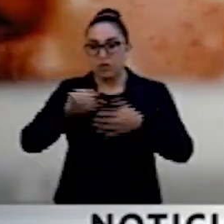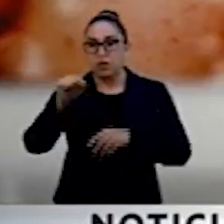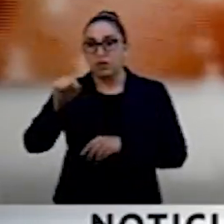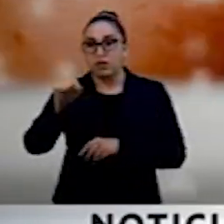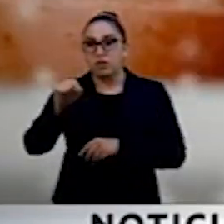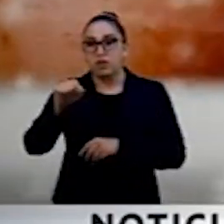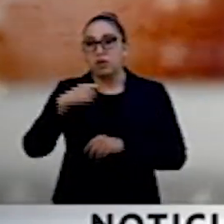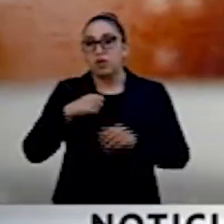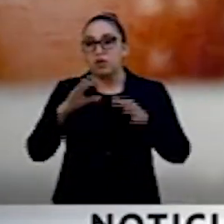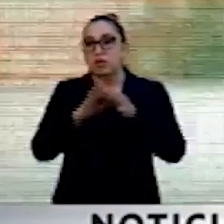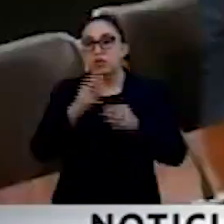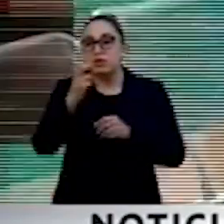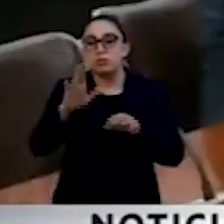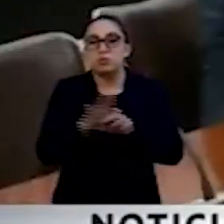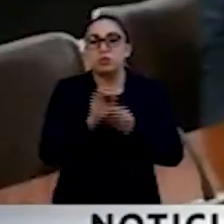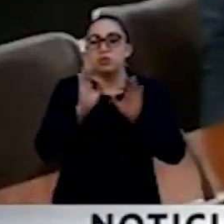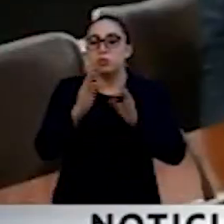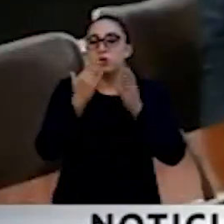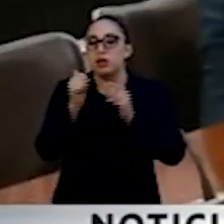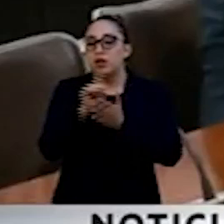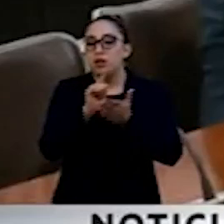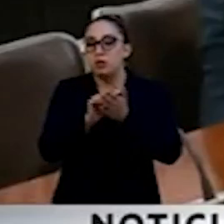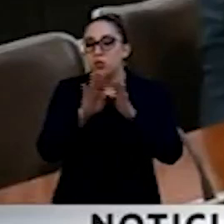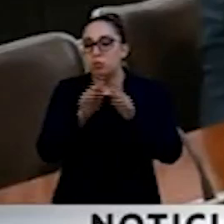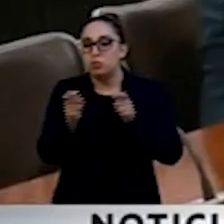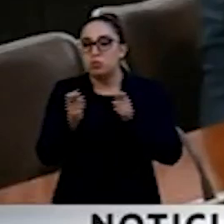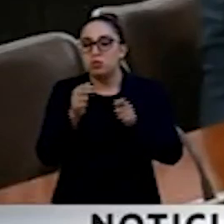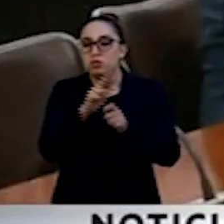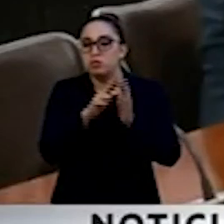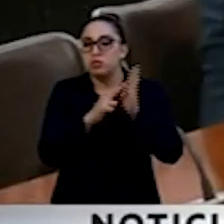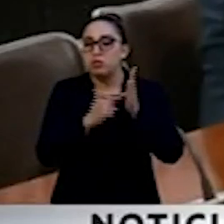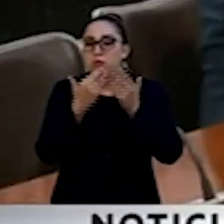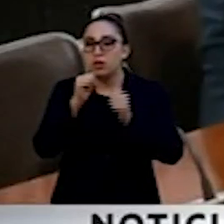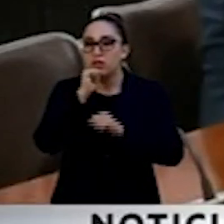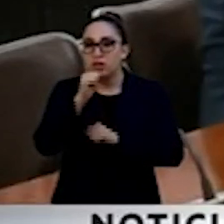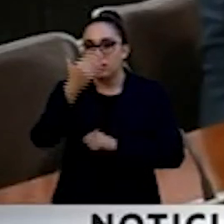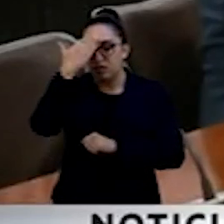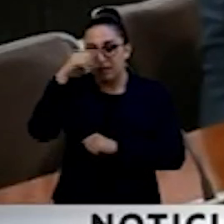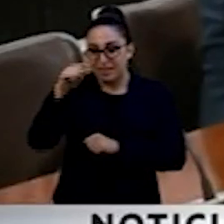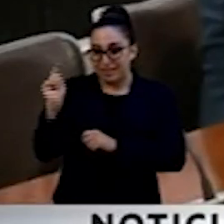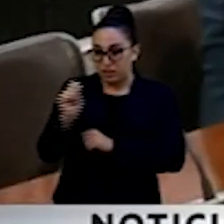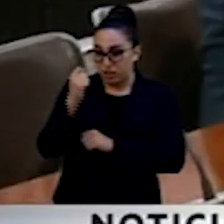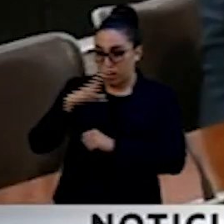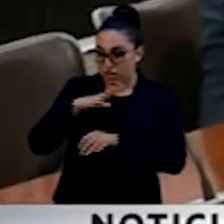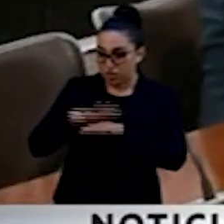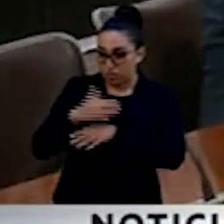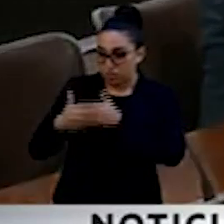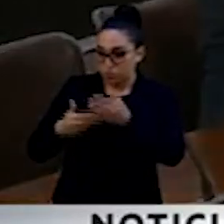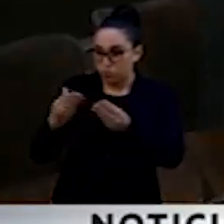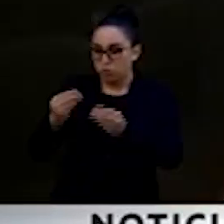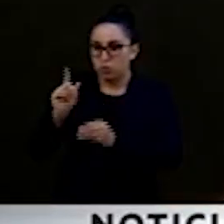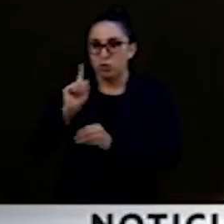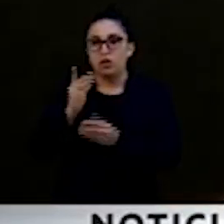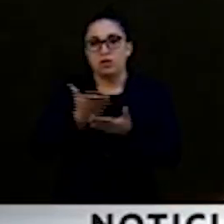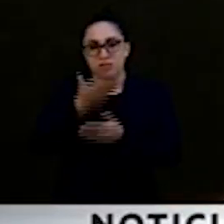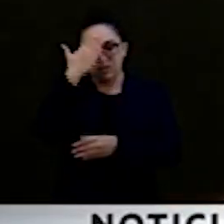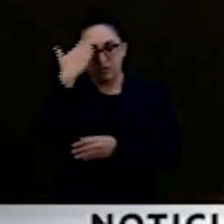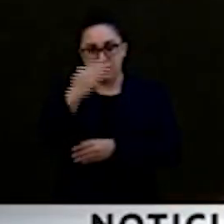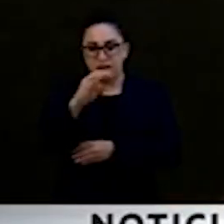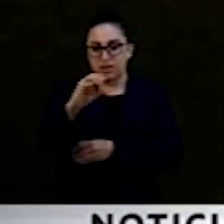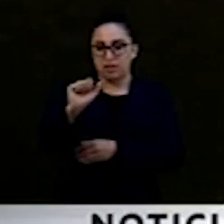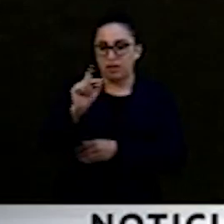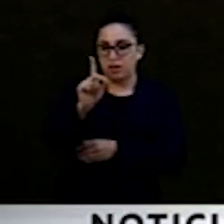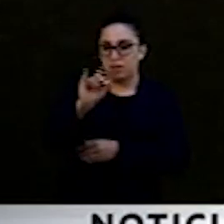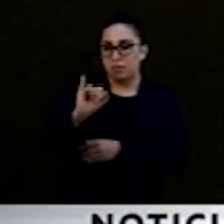básicamente no es regulación. No es que la tecnología haya avanzado demasiado, es que el capitalismo avanzó también a nuestros